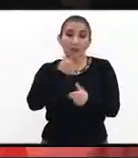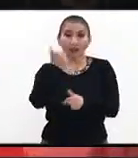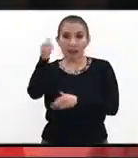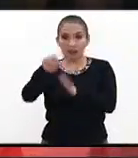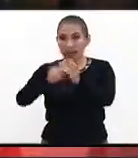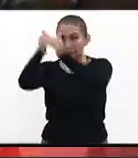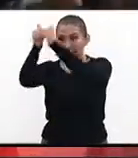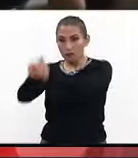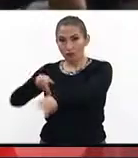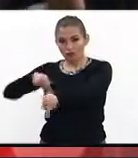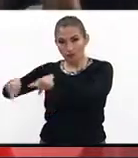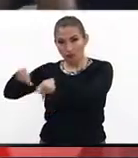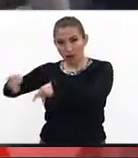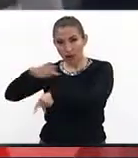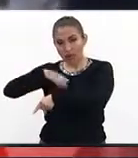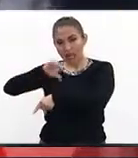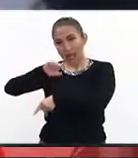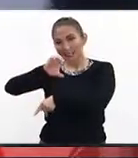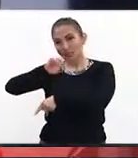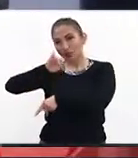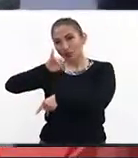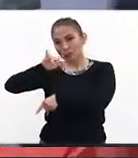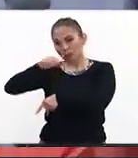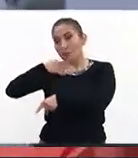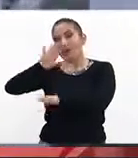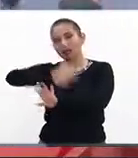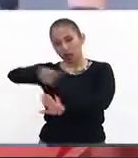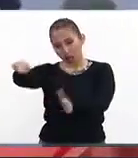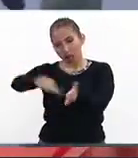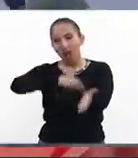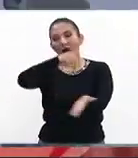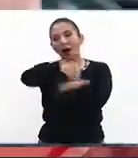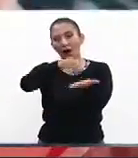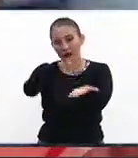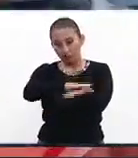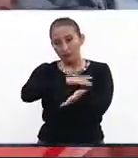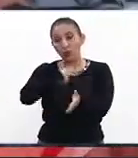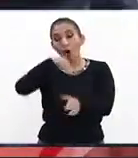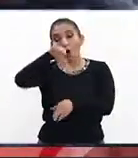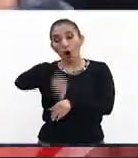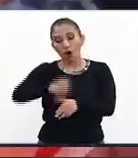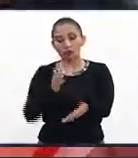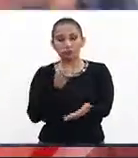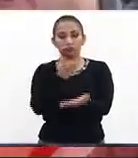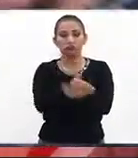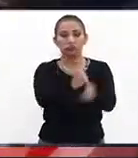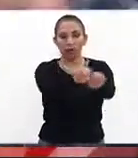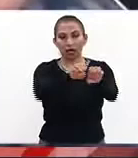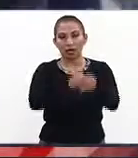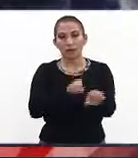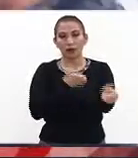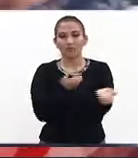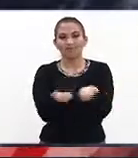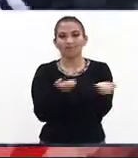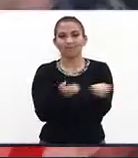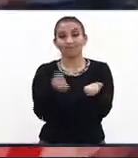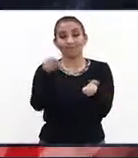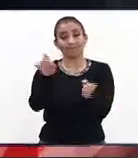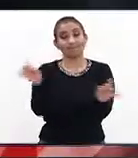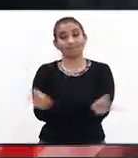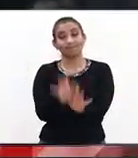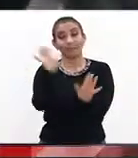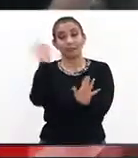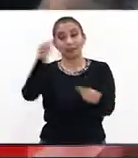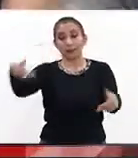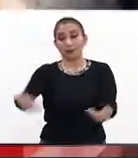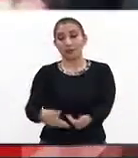seis meses en el fútbol escocés, el Gullit ya firmó su contrato, ya más tardar hoy se incorporará a los entrenamientos, en una de esas también le